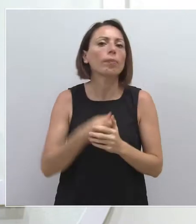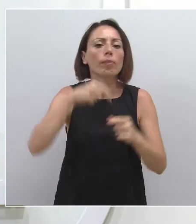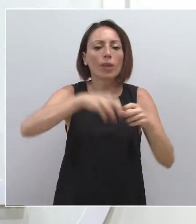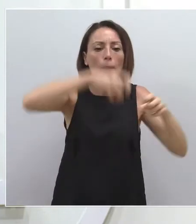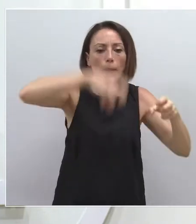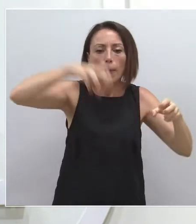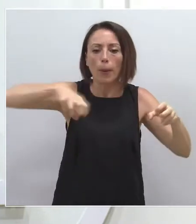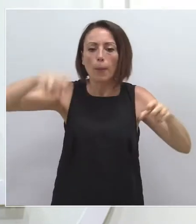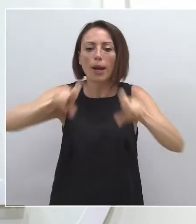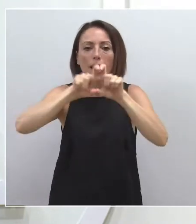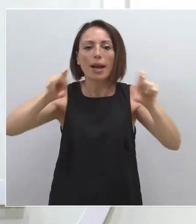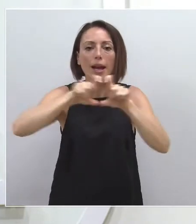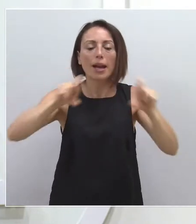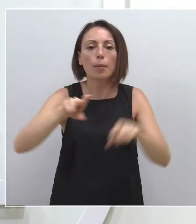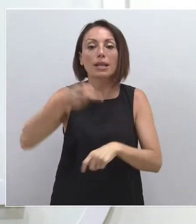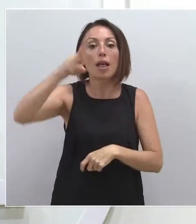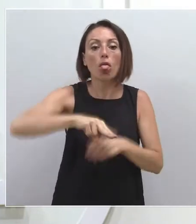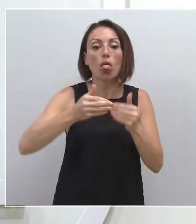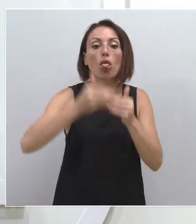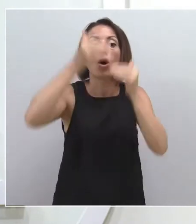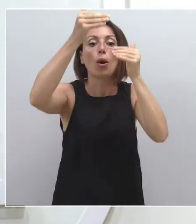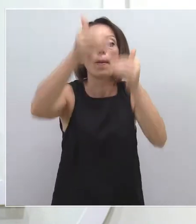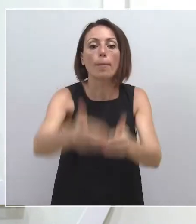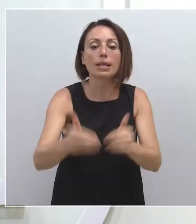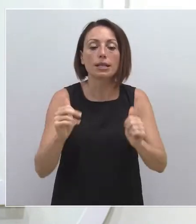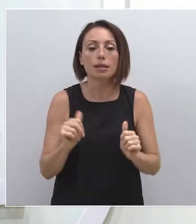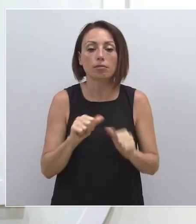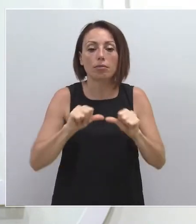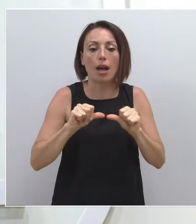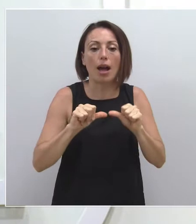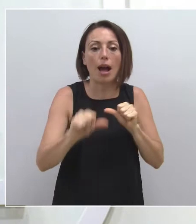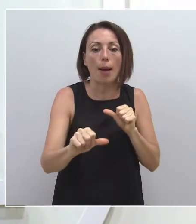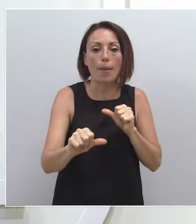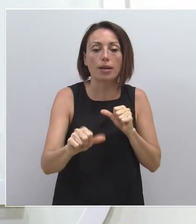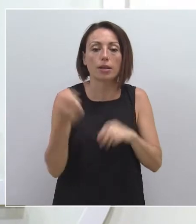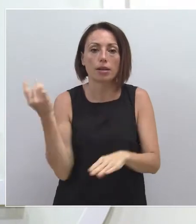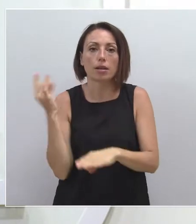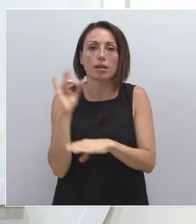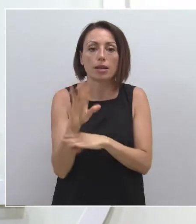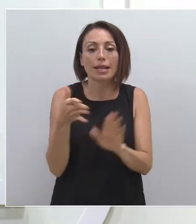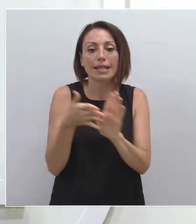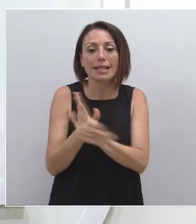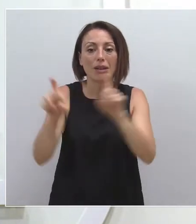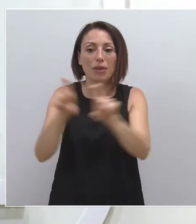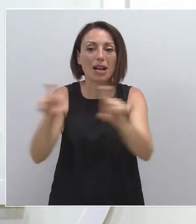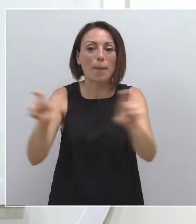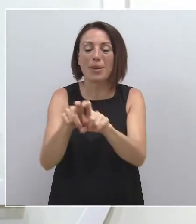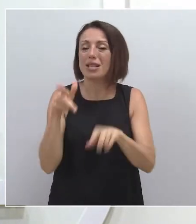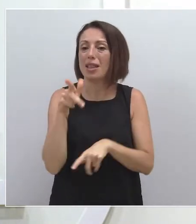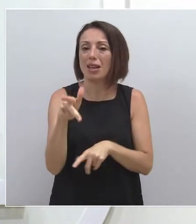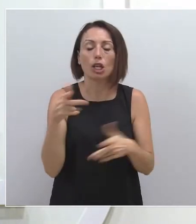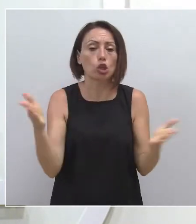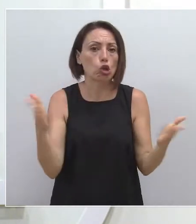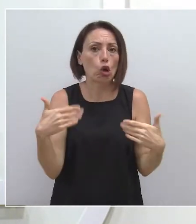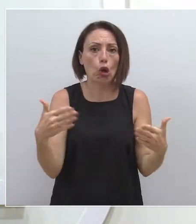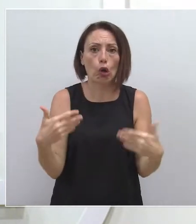por la empresa en el plazo de dos meses a partir de la notificación e indica que la concesionaria no tiene derecho alguno